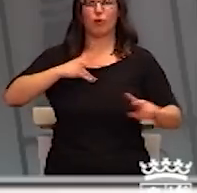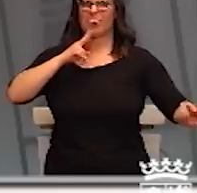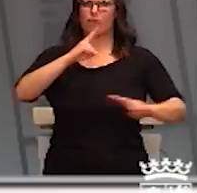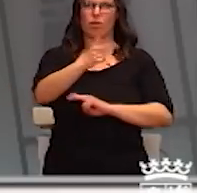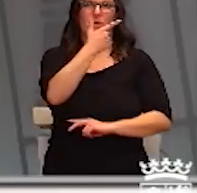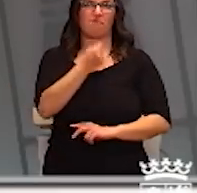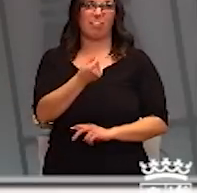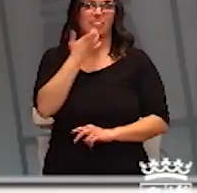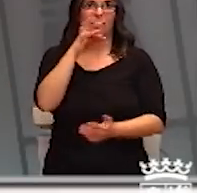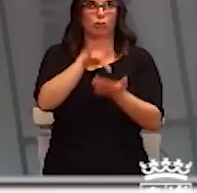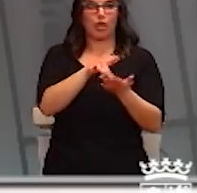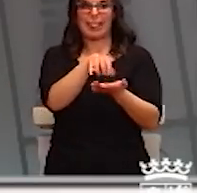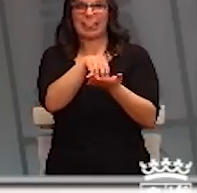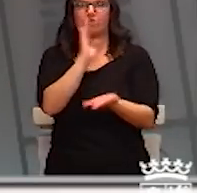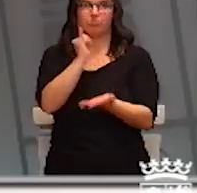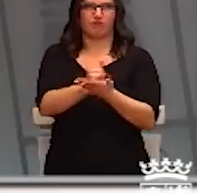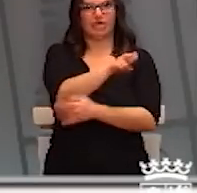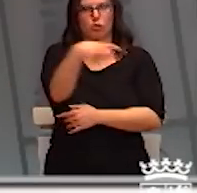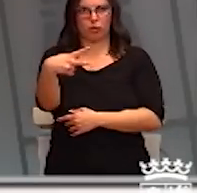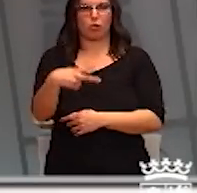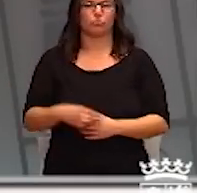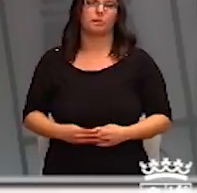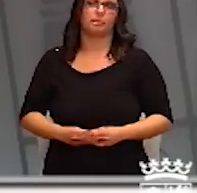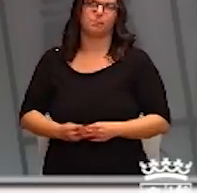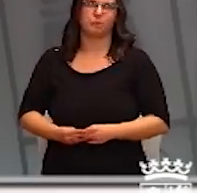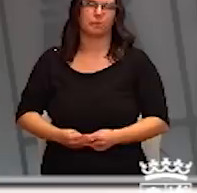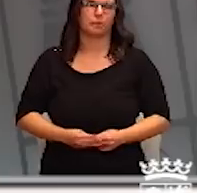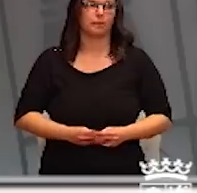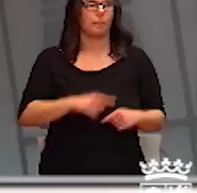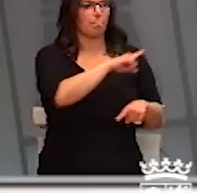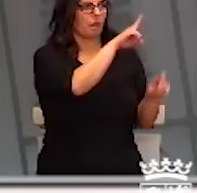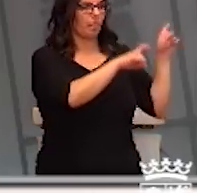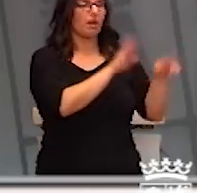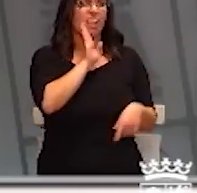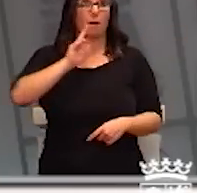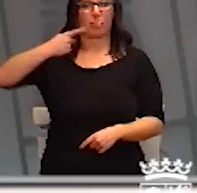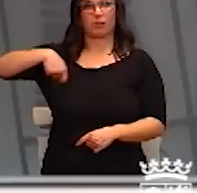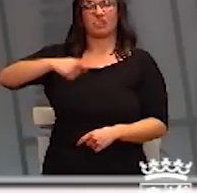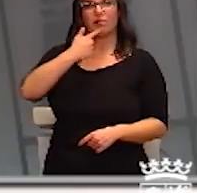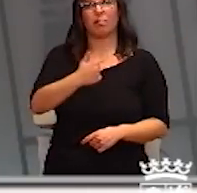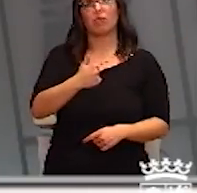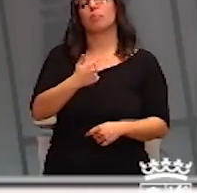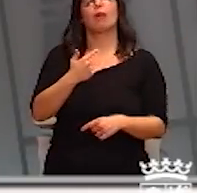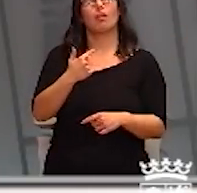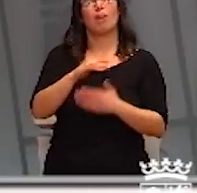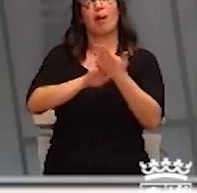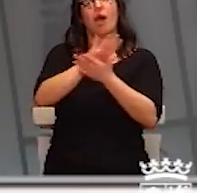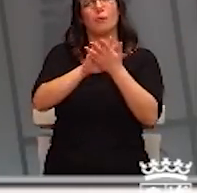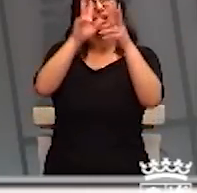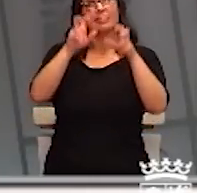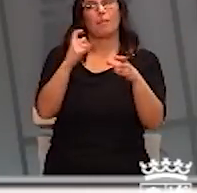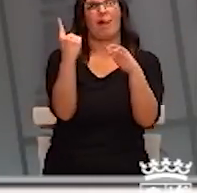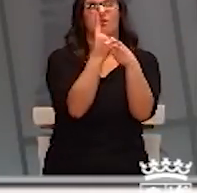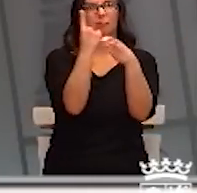rápida a la hora de dar las pruebas, los resultados de las pruebas. Sí, ha hecho referencia al vicepresidente al aislamiento, a la